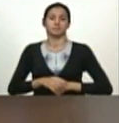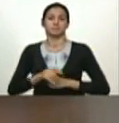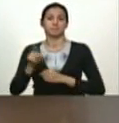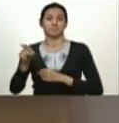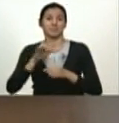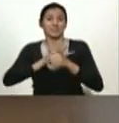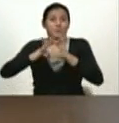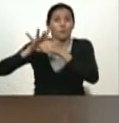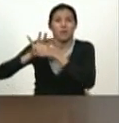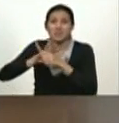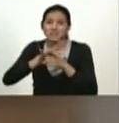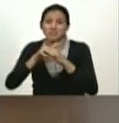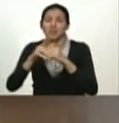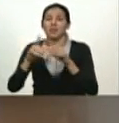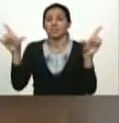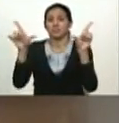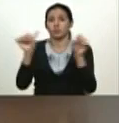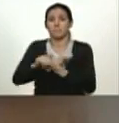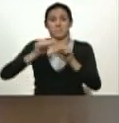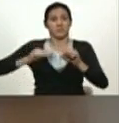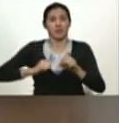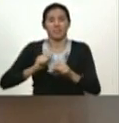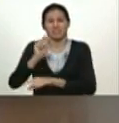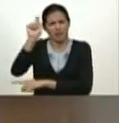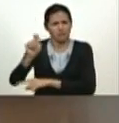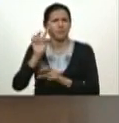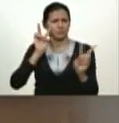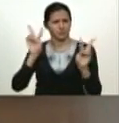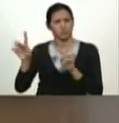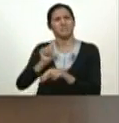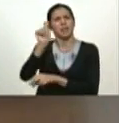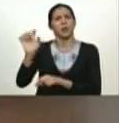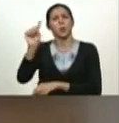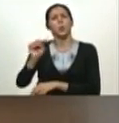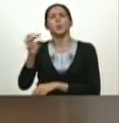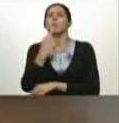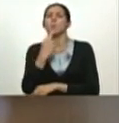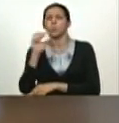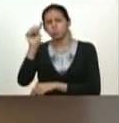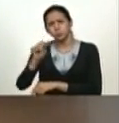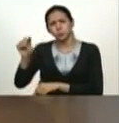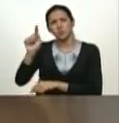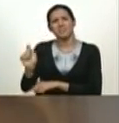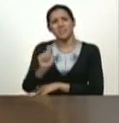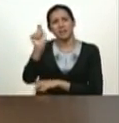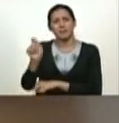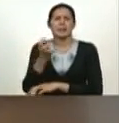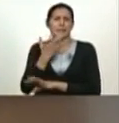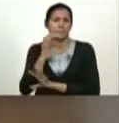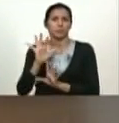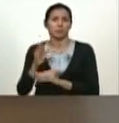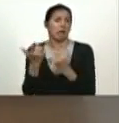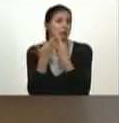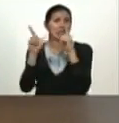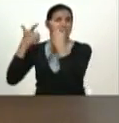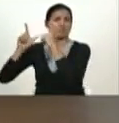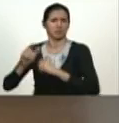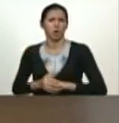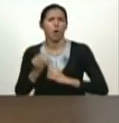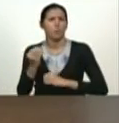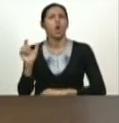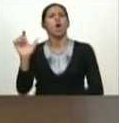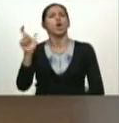desatados ustedes ven cómo está Televen ¿verdad? por ejemplo voy a poner un ejemplito facilito cómo está